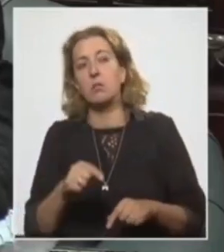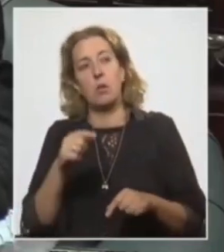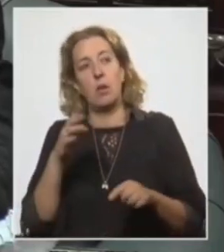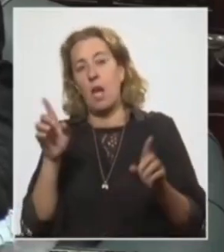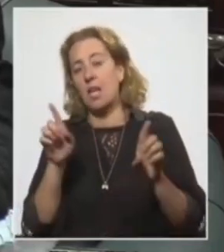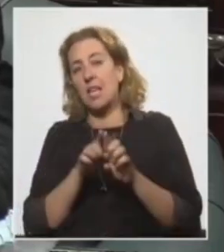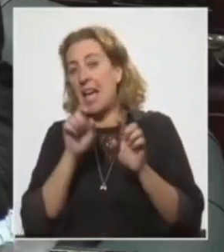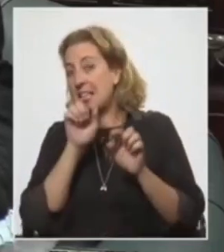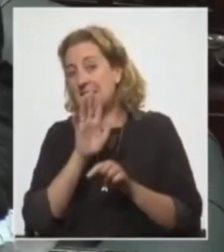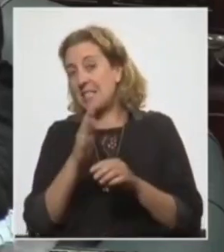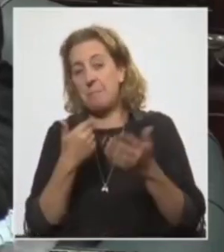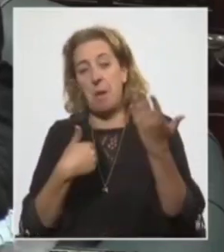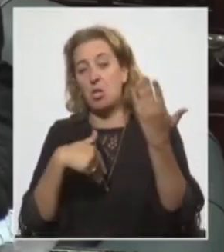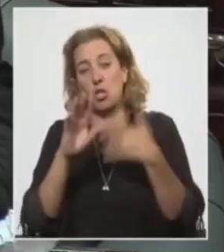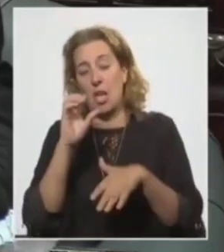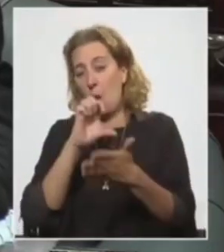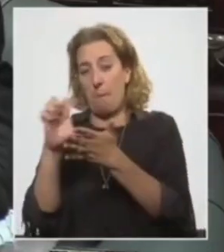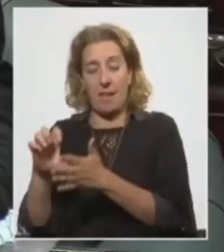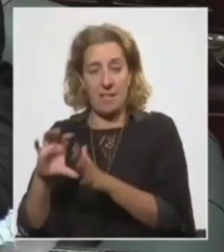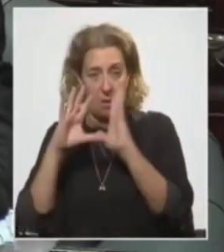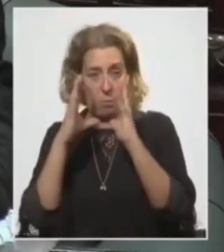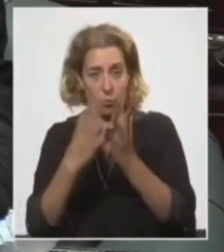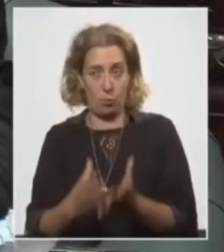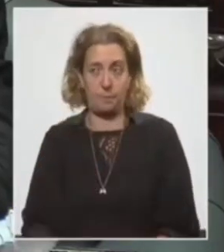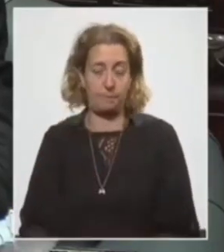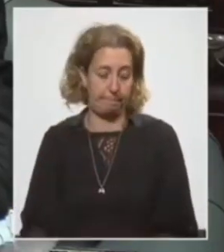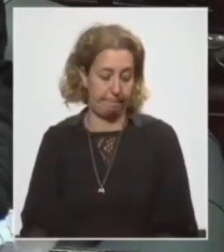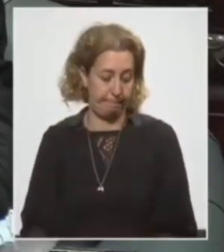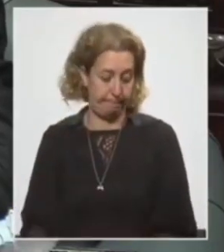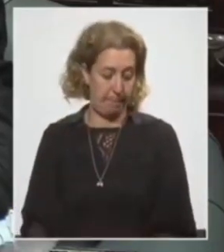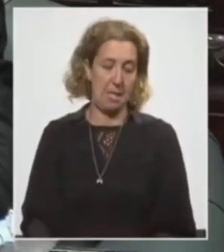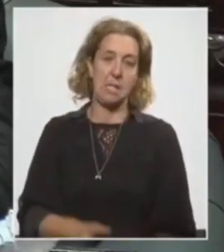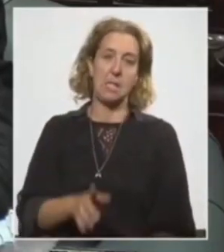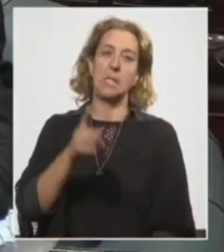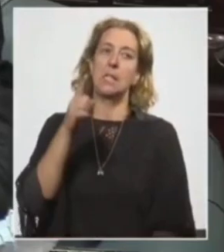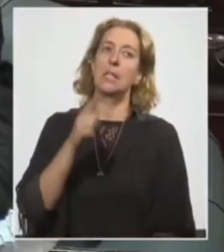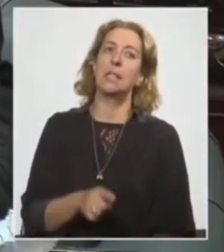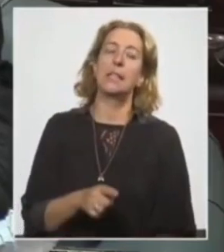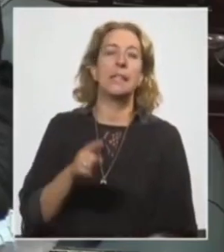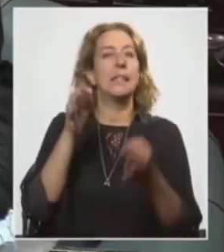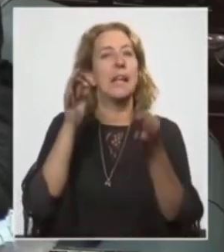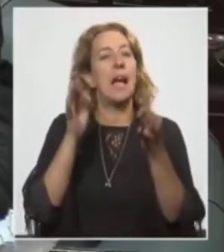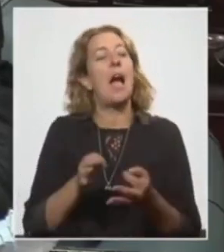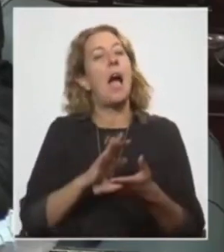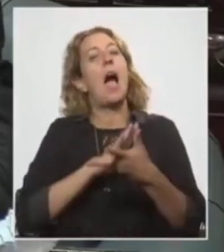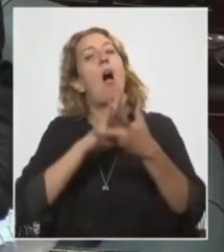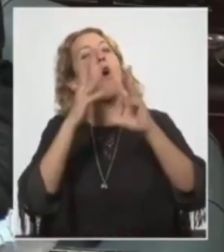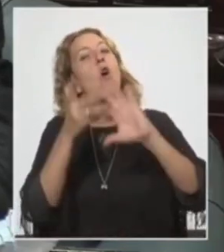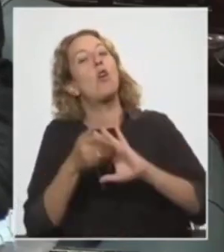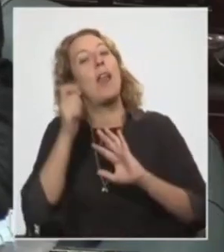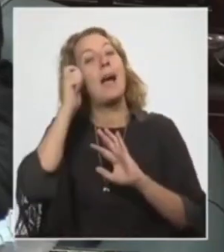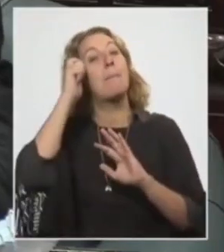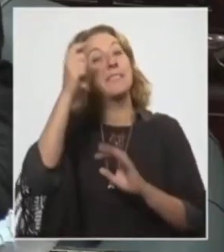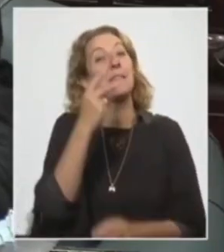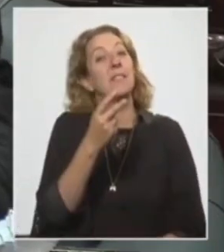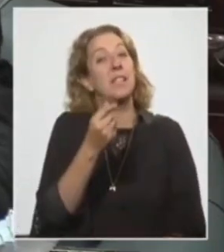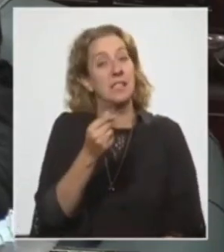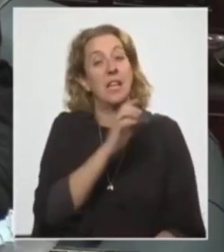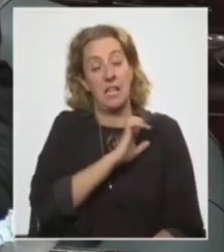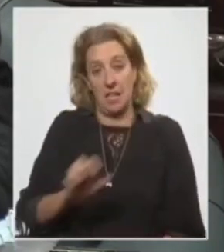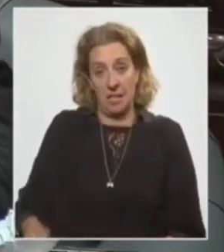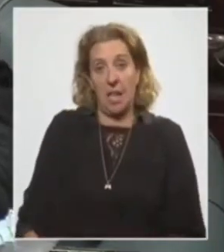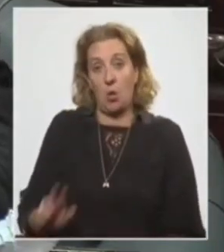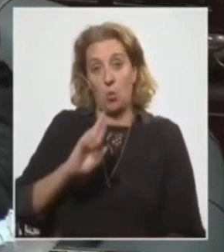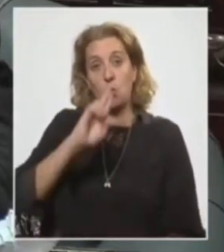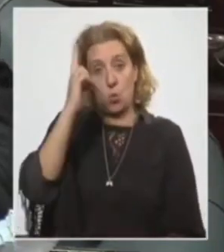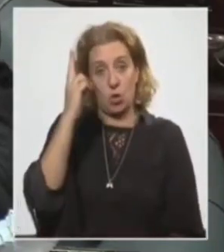todos los países del mundo, y que está acorde con la capacidad financiera del Estado